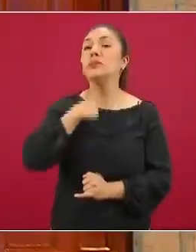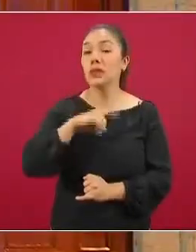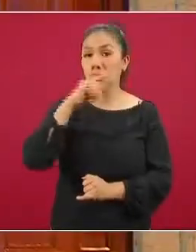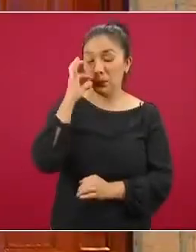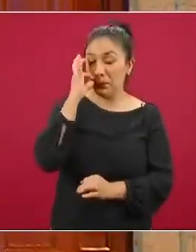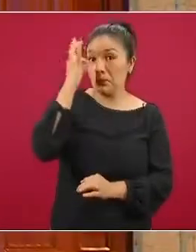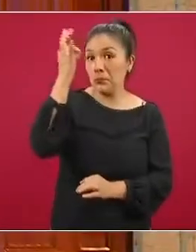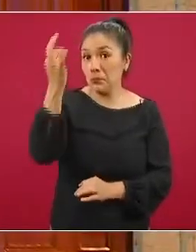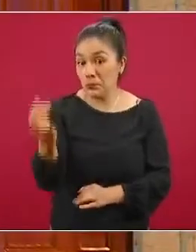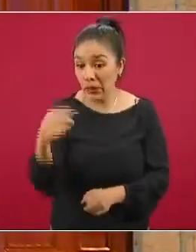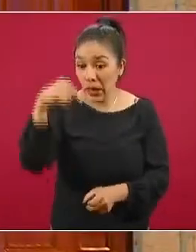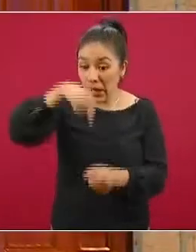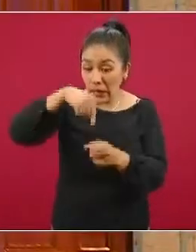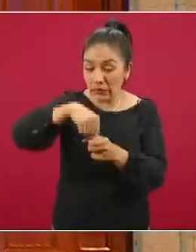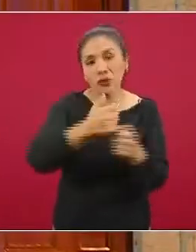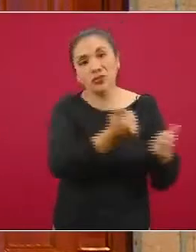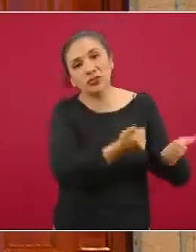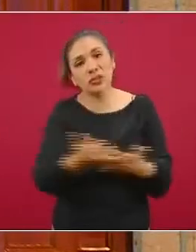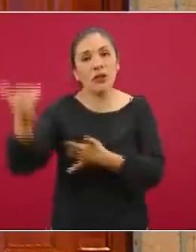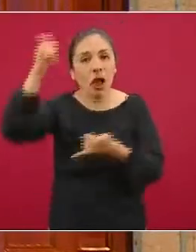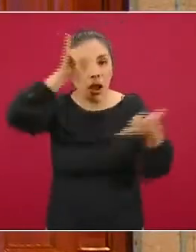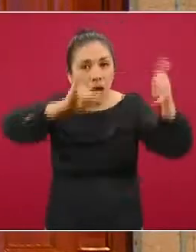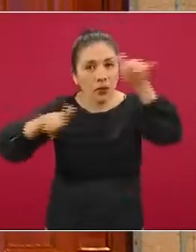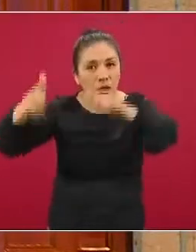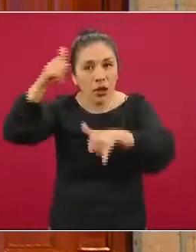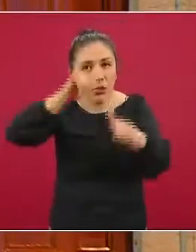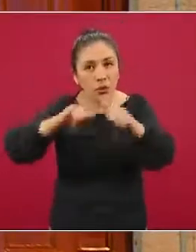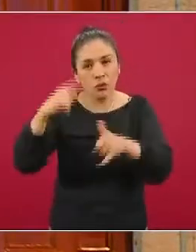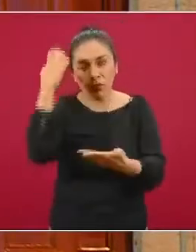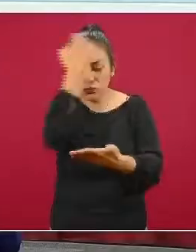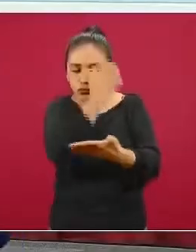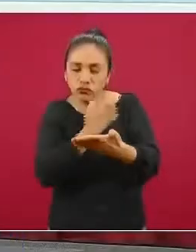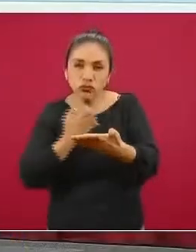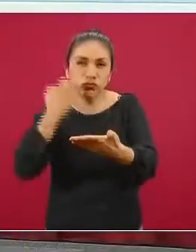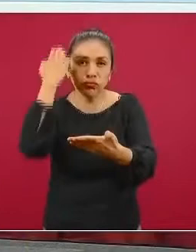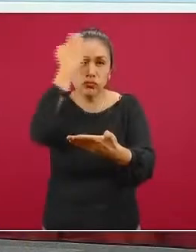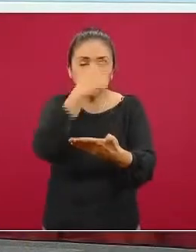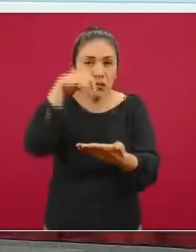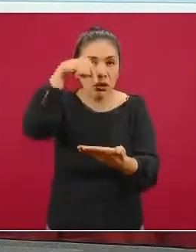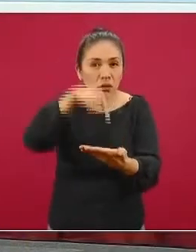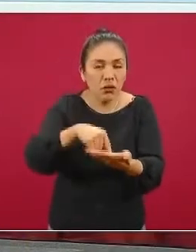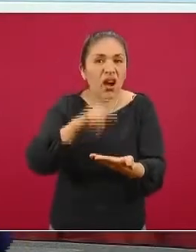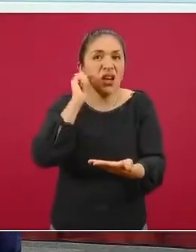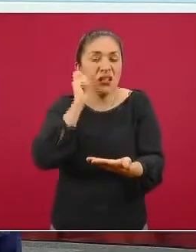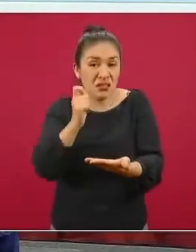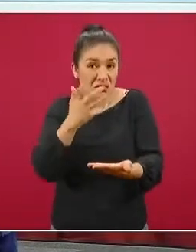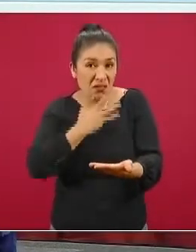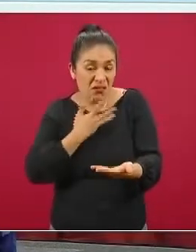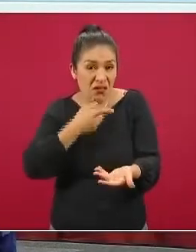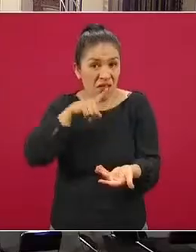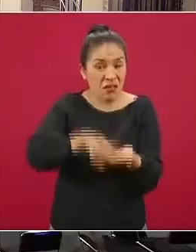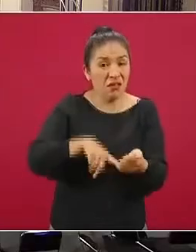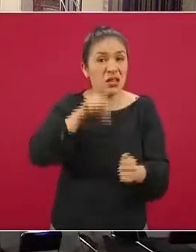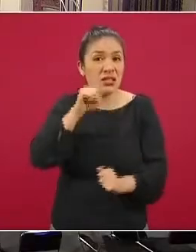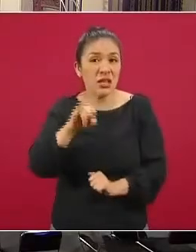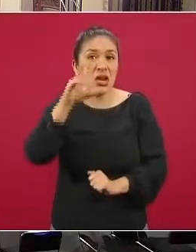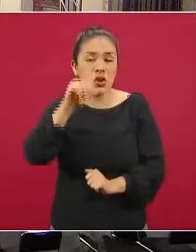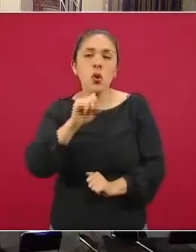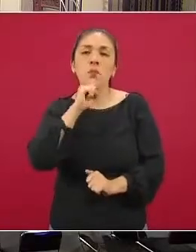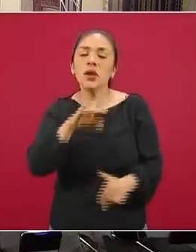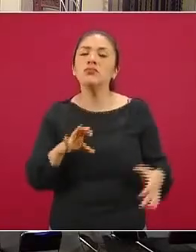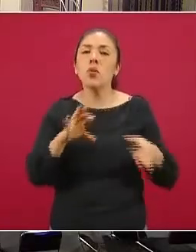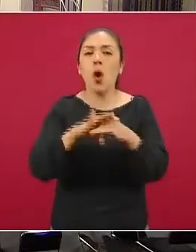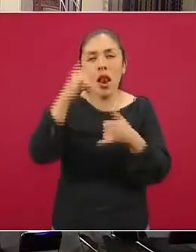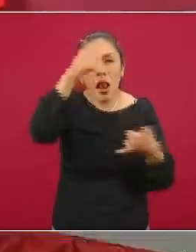muestra la misma procede a acudir o ir, es enviada a un laboratorio de la red nacional de